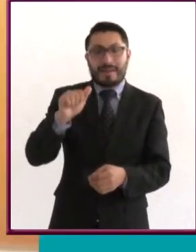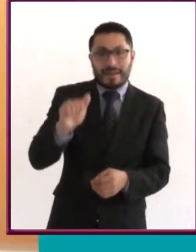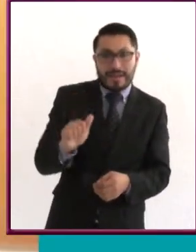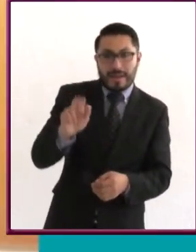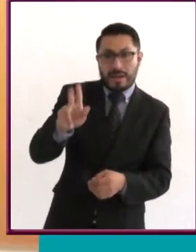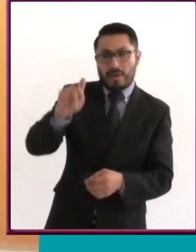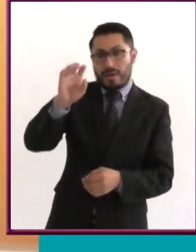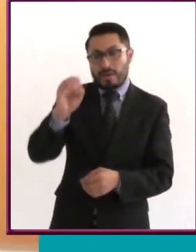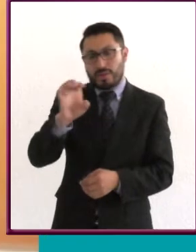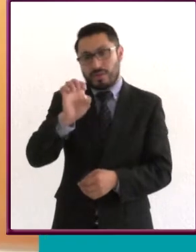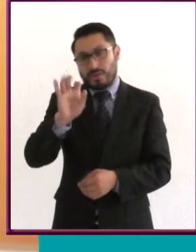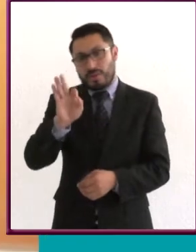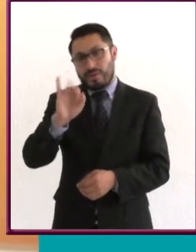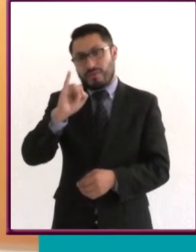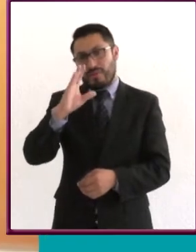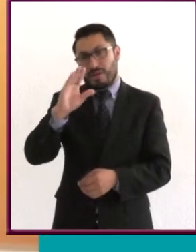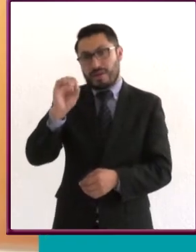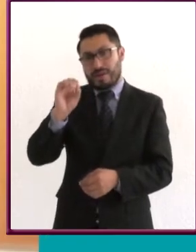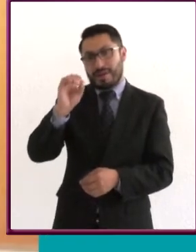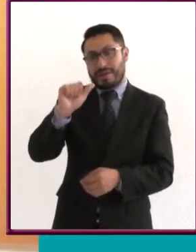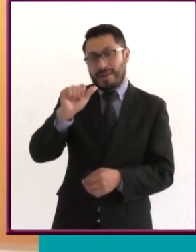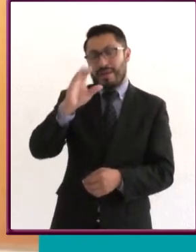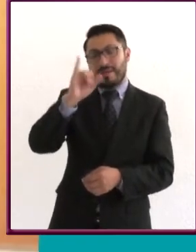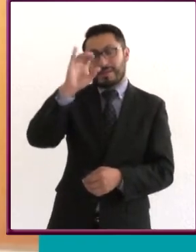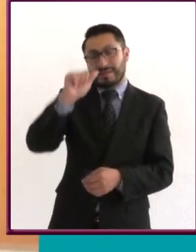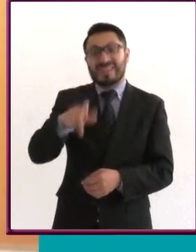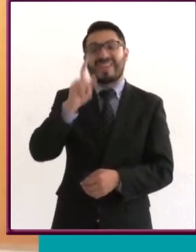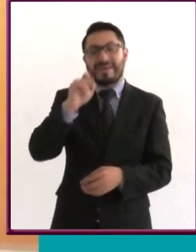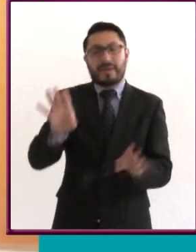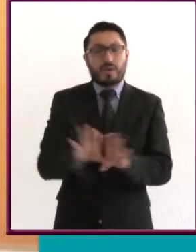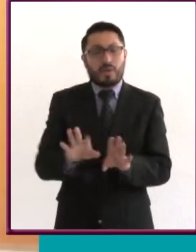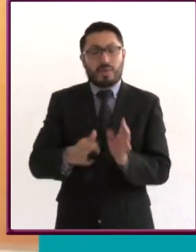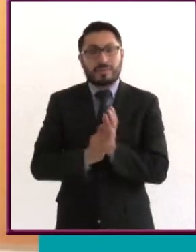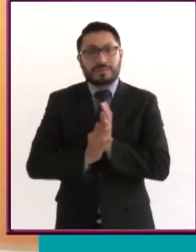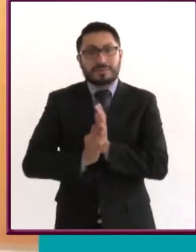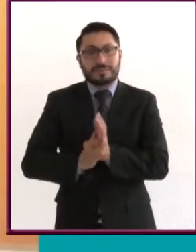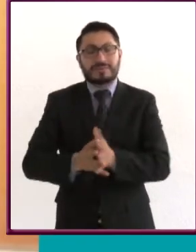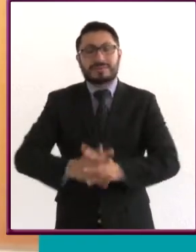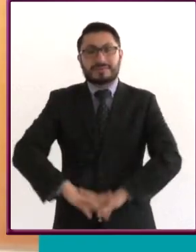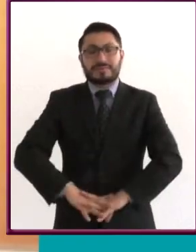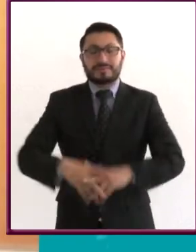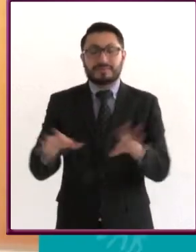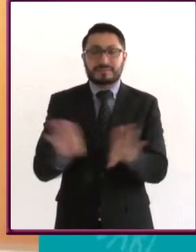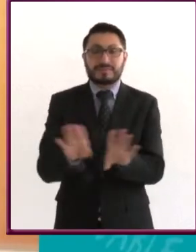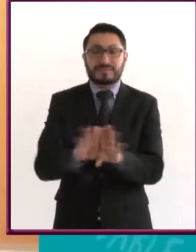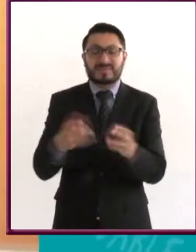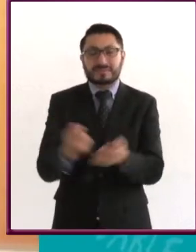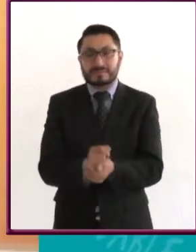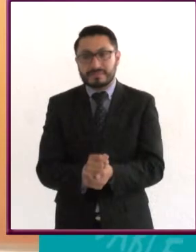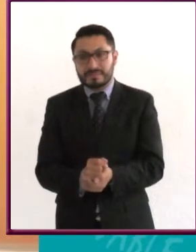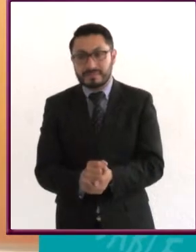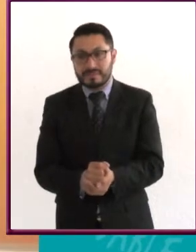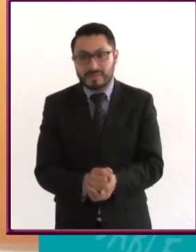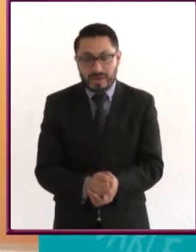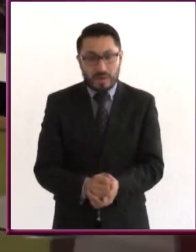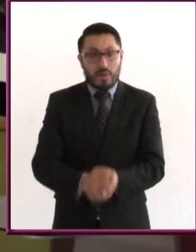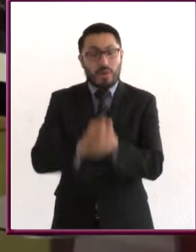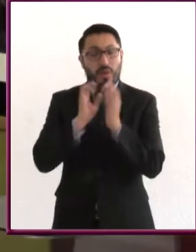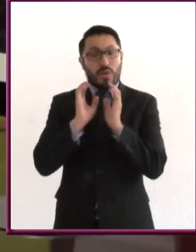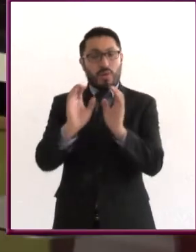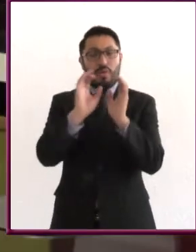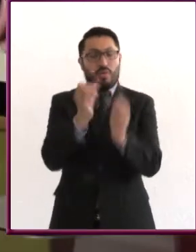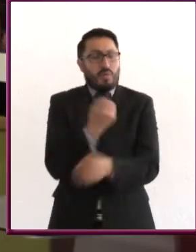autoeficacia en el cuidado de la salud habla de qué acciones tomo para ya sea mantener mi salud